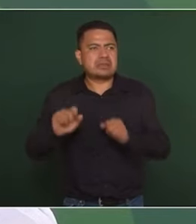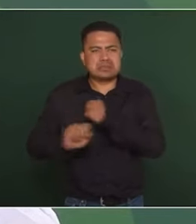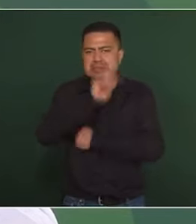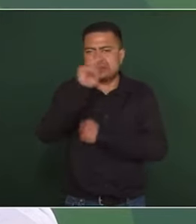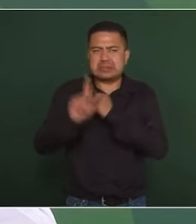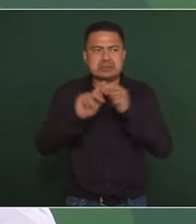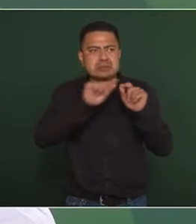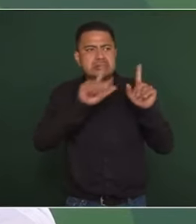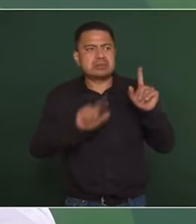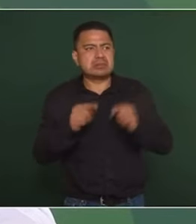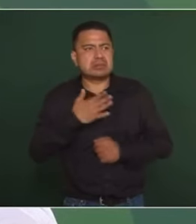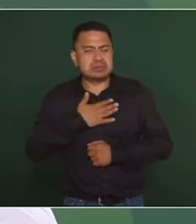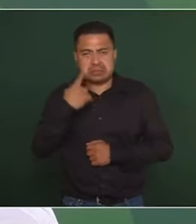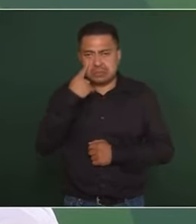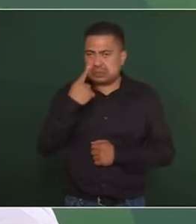Lo veo muy bien.